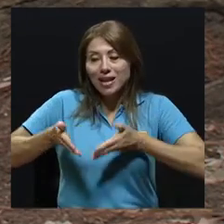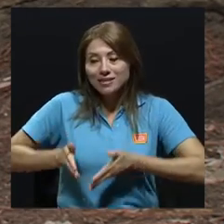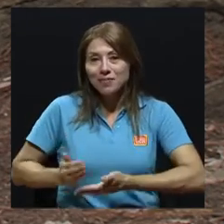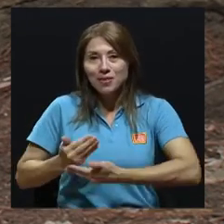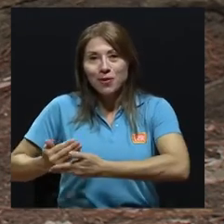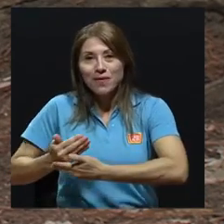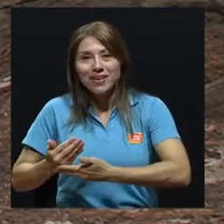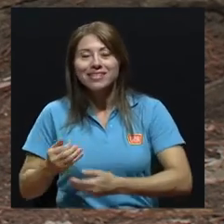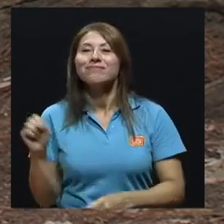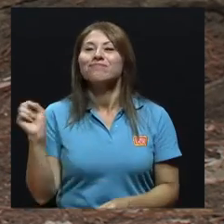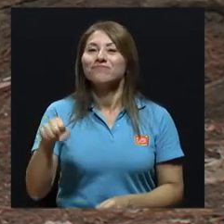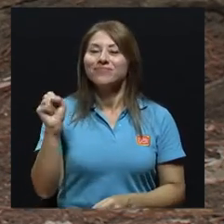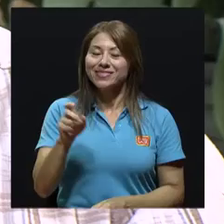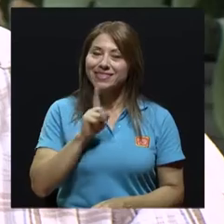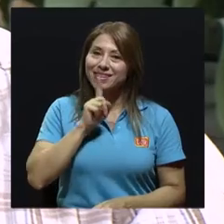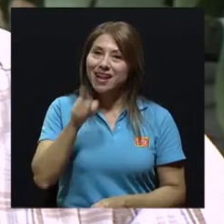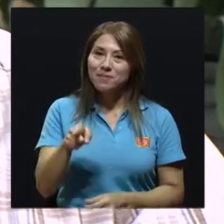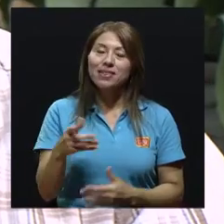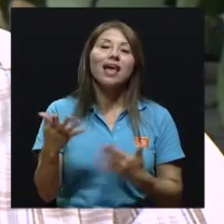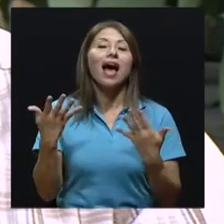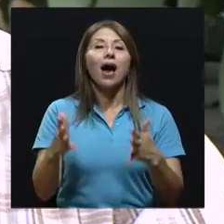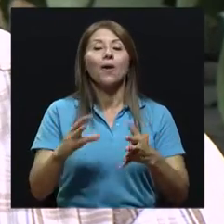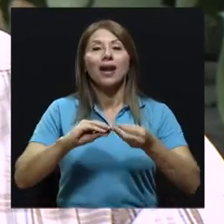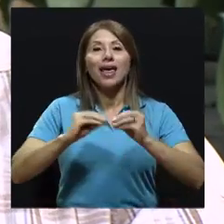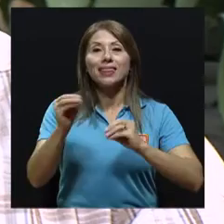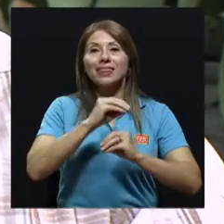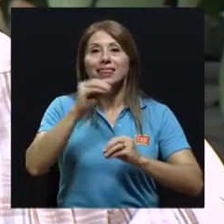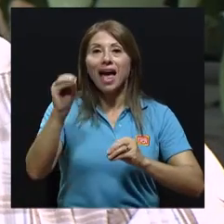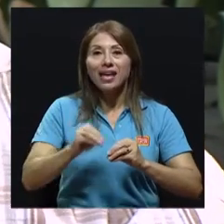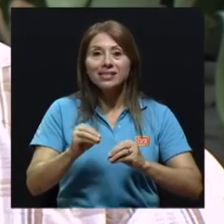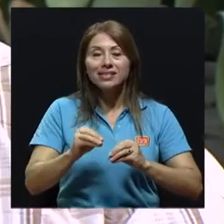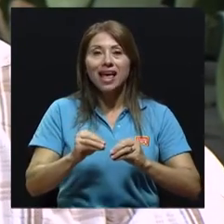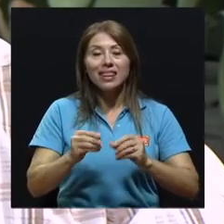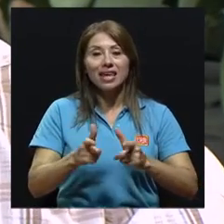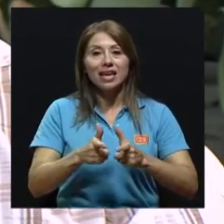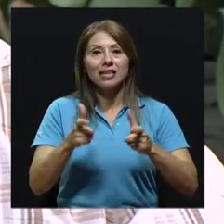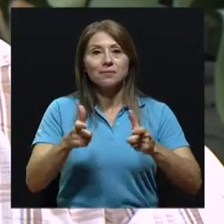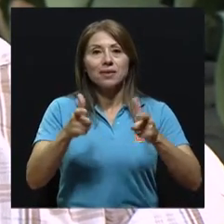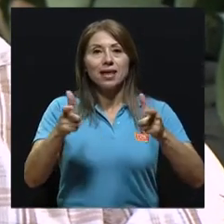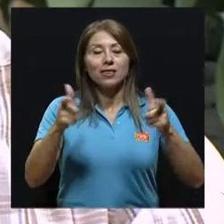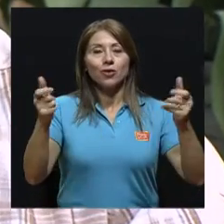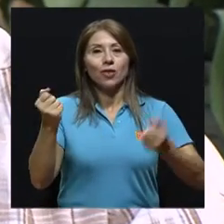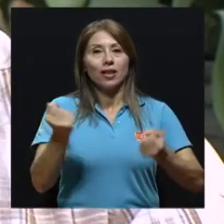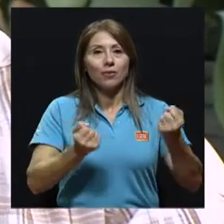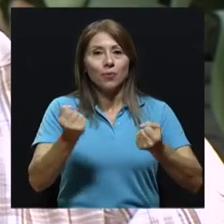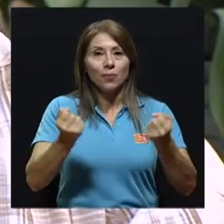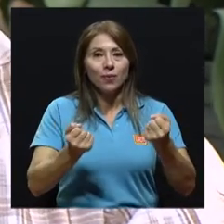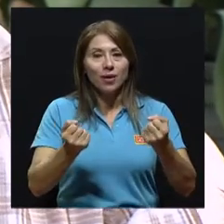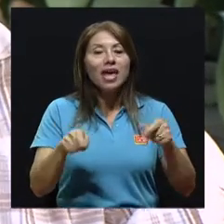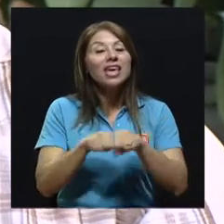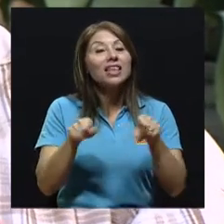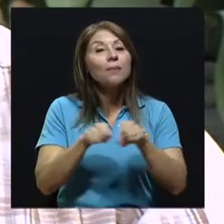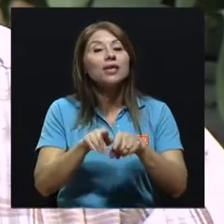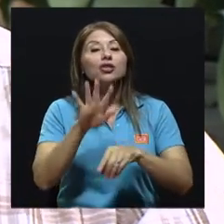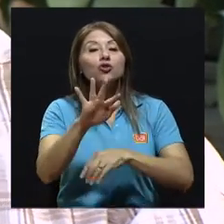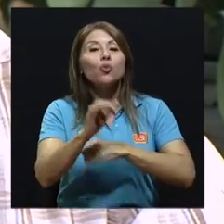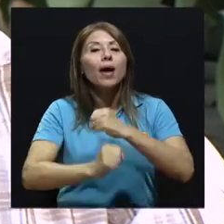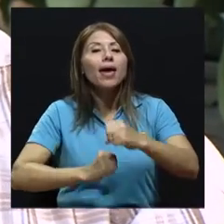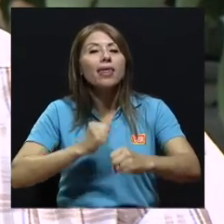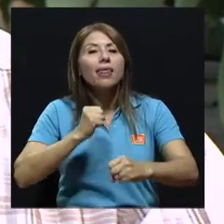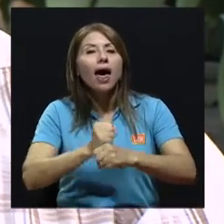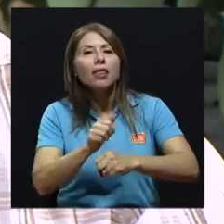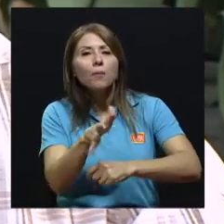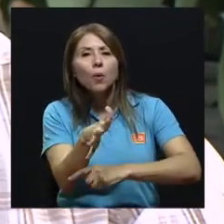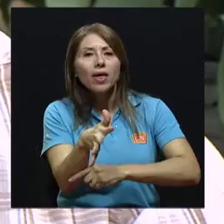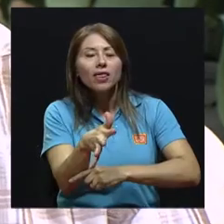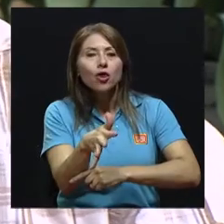uno es, obviamente, la tasa de crecimiento y otro es la edad promedio que tiene esa flota vehicular, que es otro tema. El promedio de la flota, de